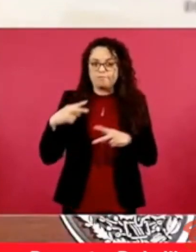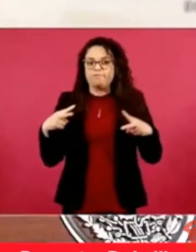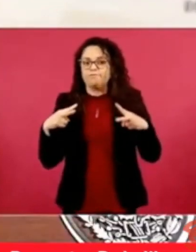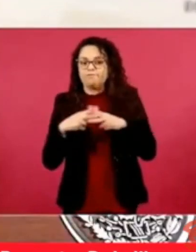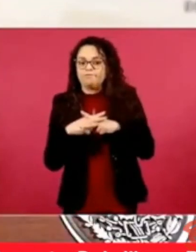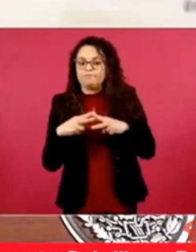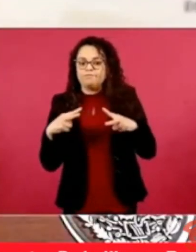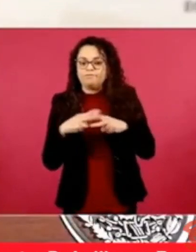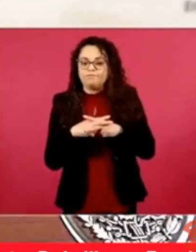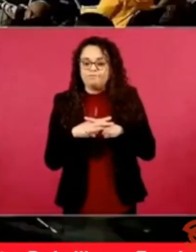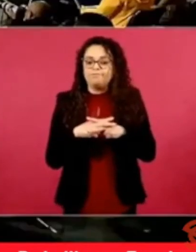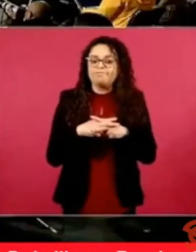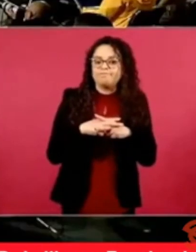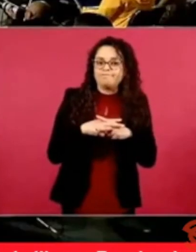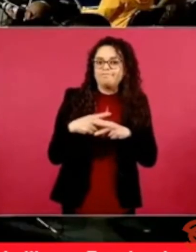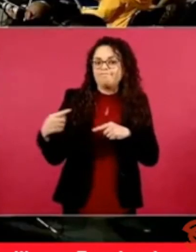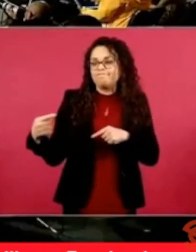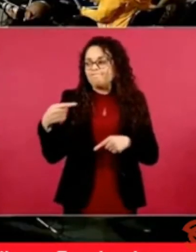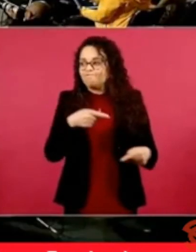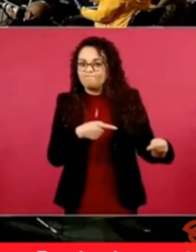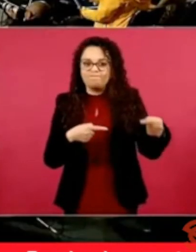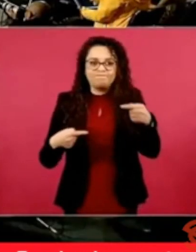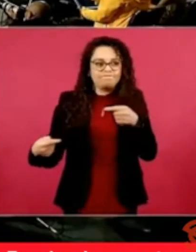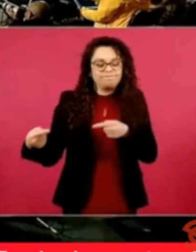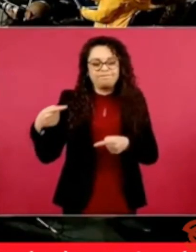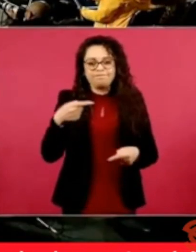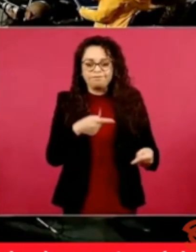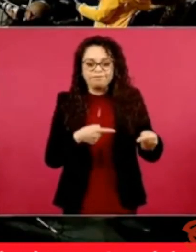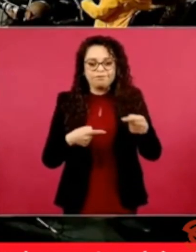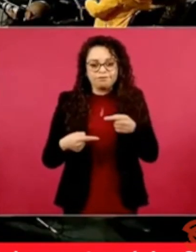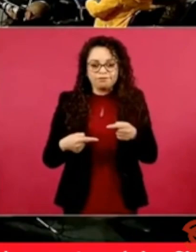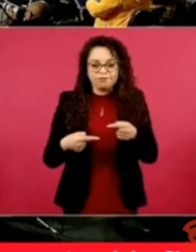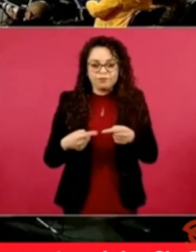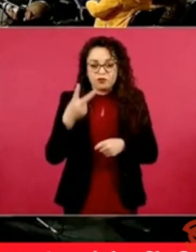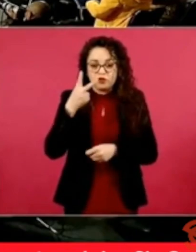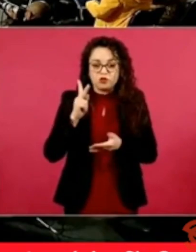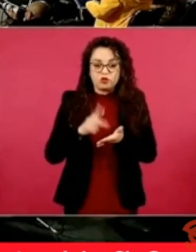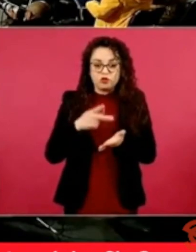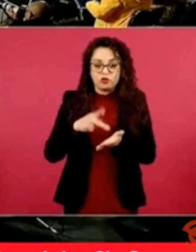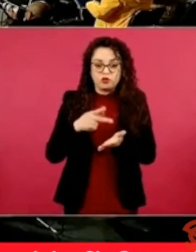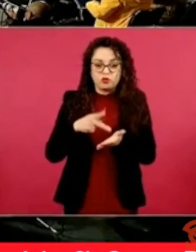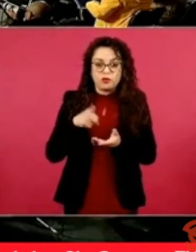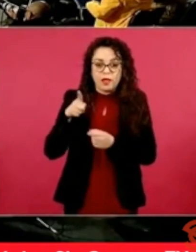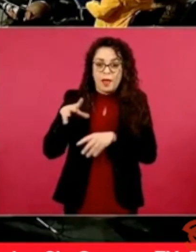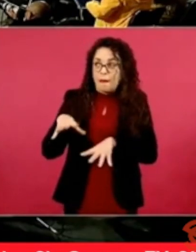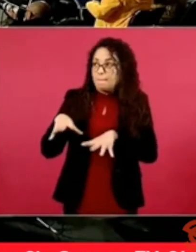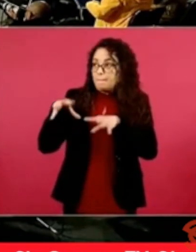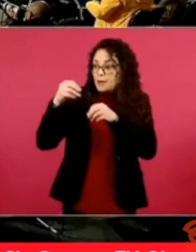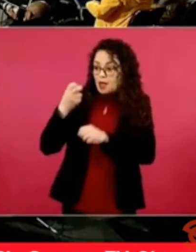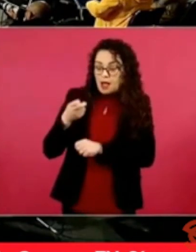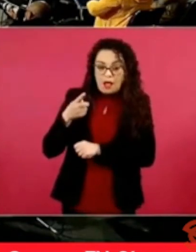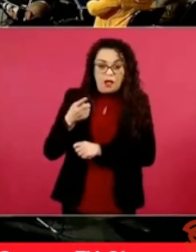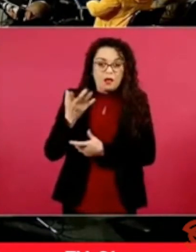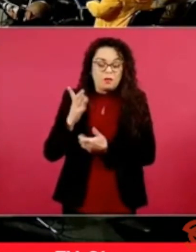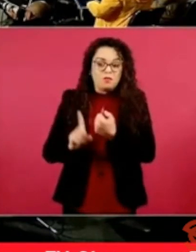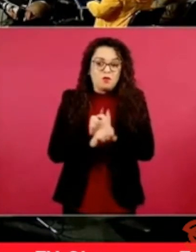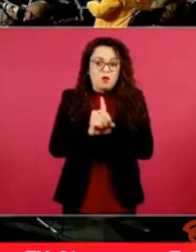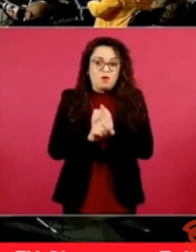entonces quemaron por esos pleitos dos veces este palacio. eso era lo único.